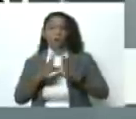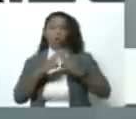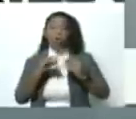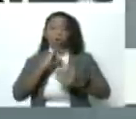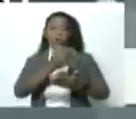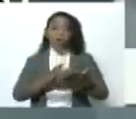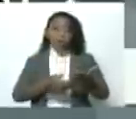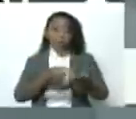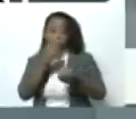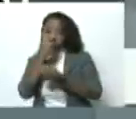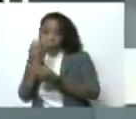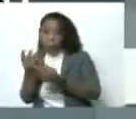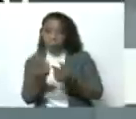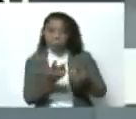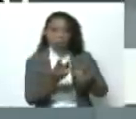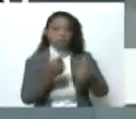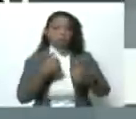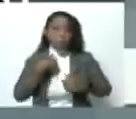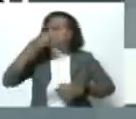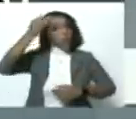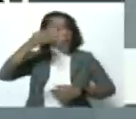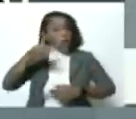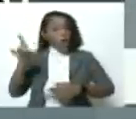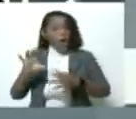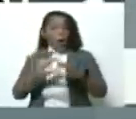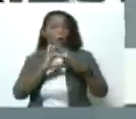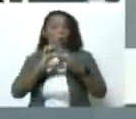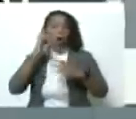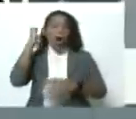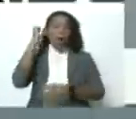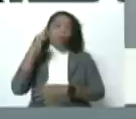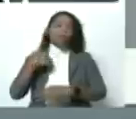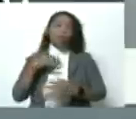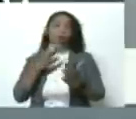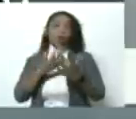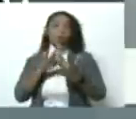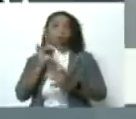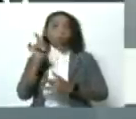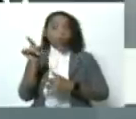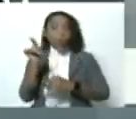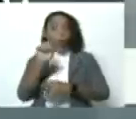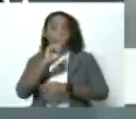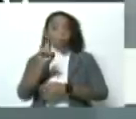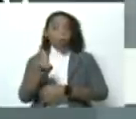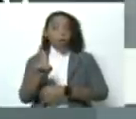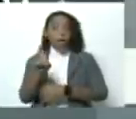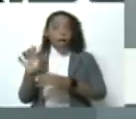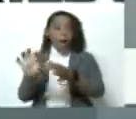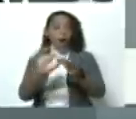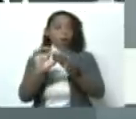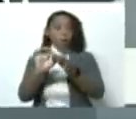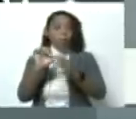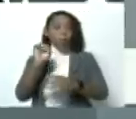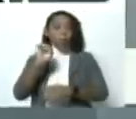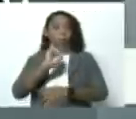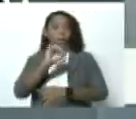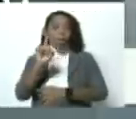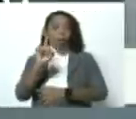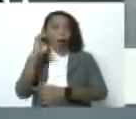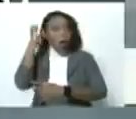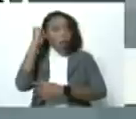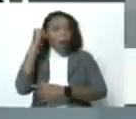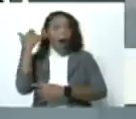crítica es bienvenido. Ahora, yo creo que la Unión Europea, y ahí conecto con tu pregunta, la Unión Europea ha tenido una clase